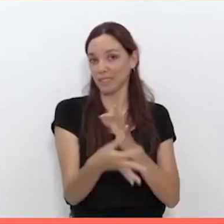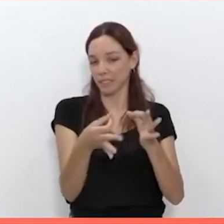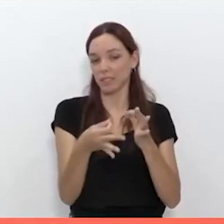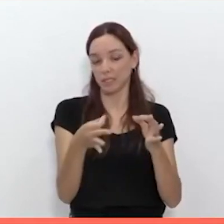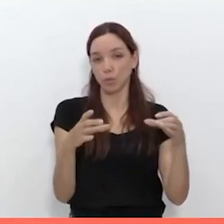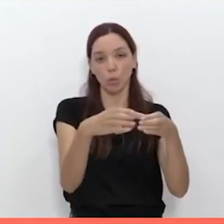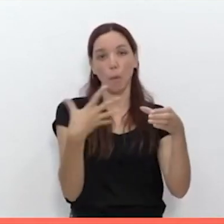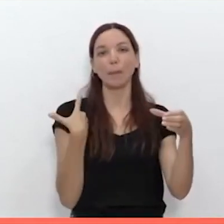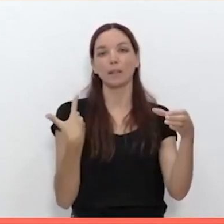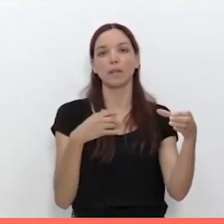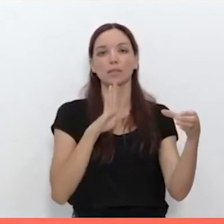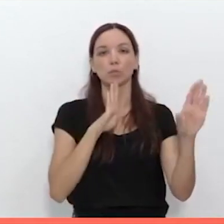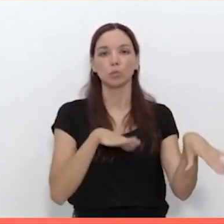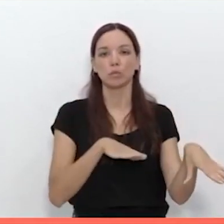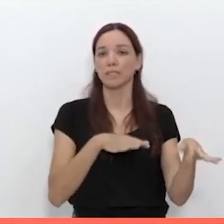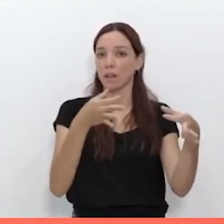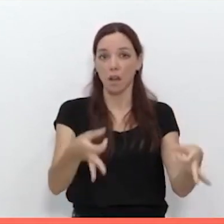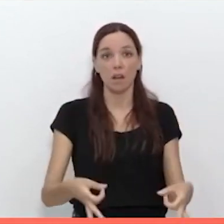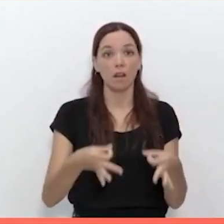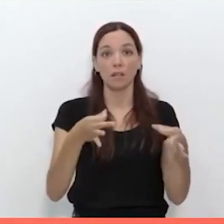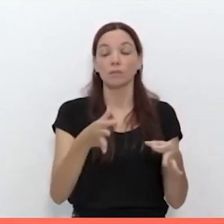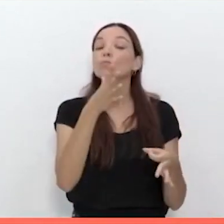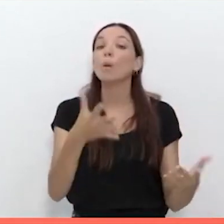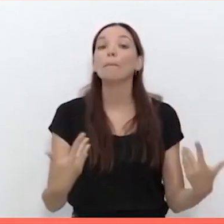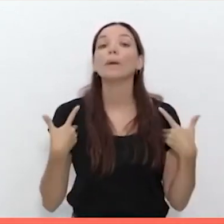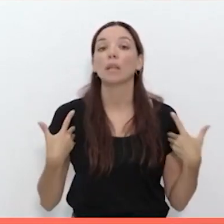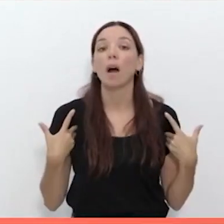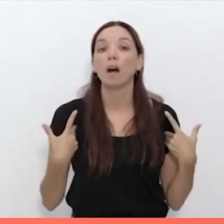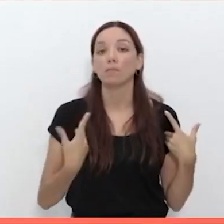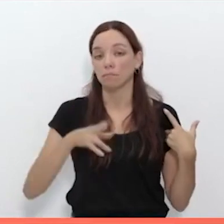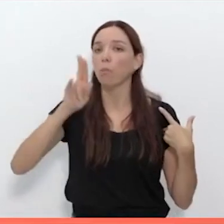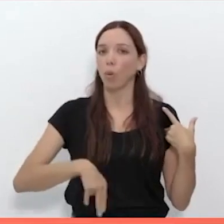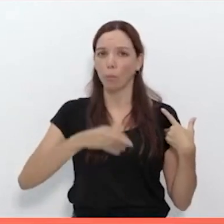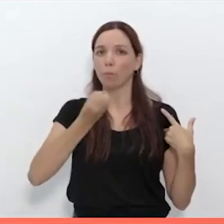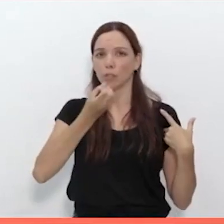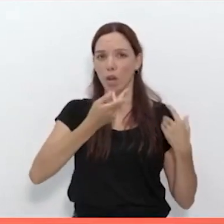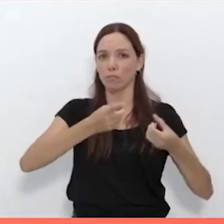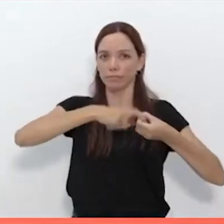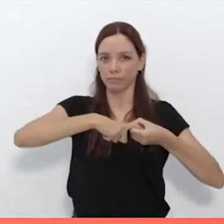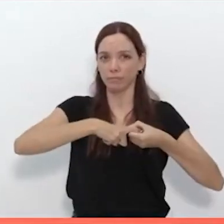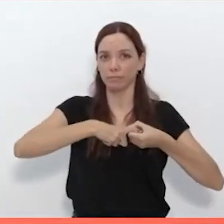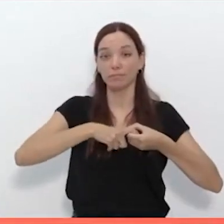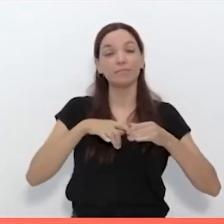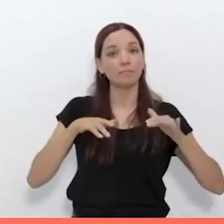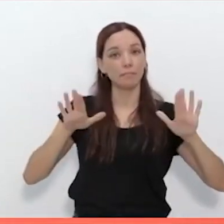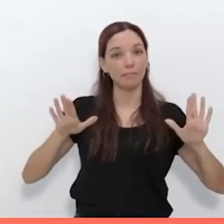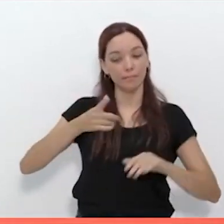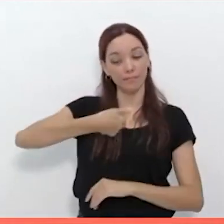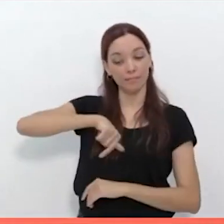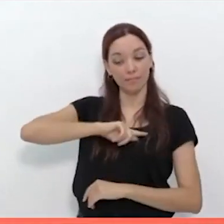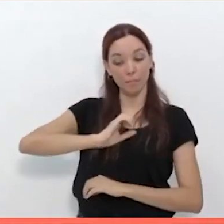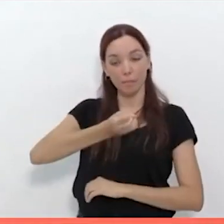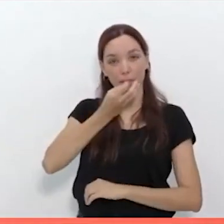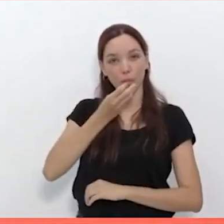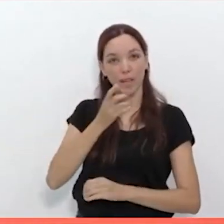porque una parte de sus víctimas eran militantes de este partido. Lo que no vamos a entrar nunca es en